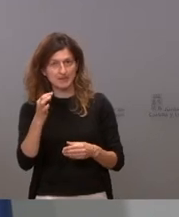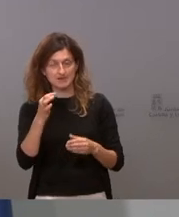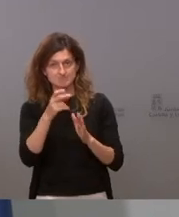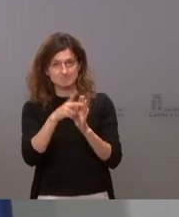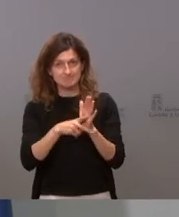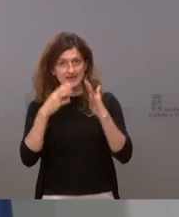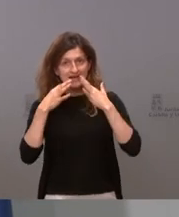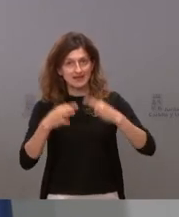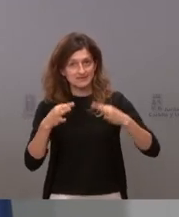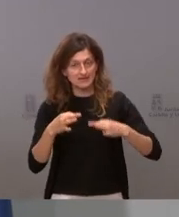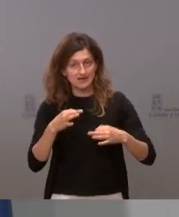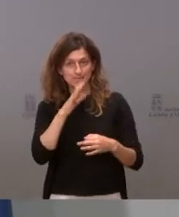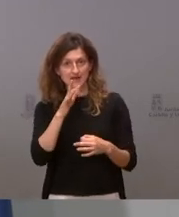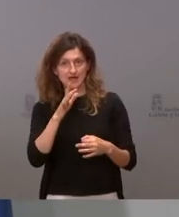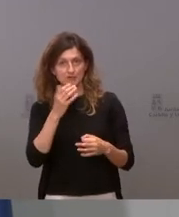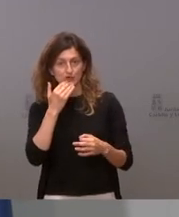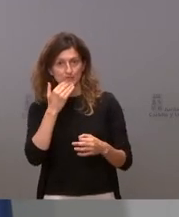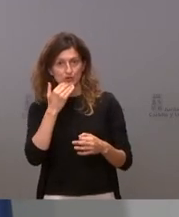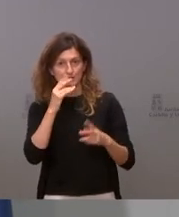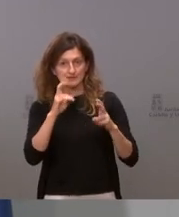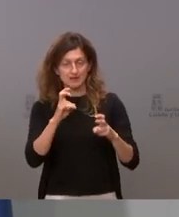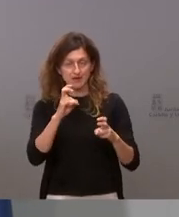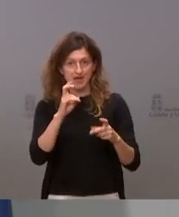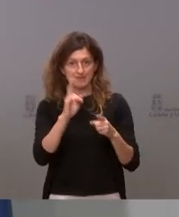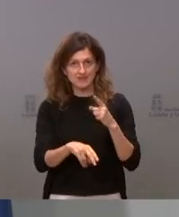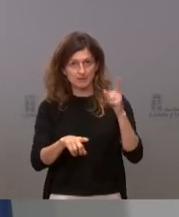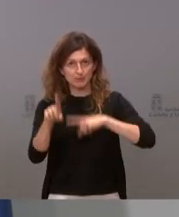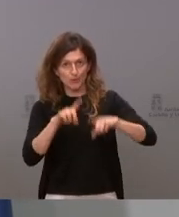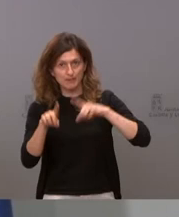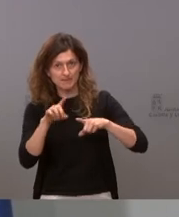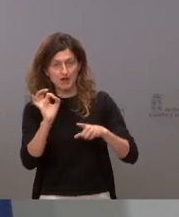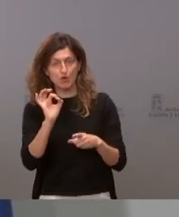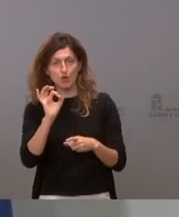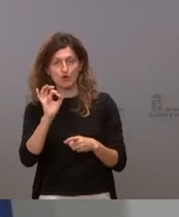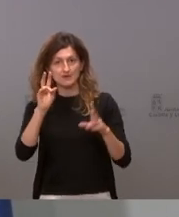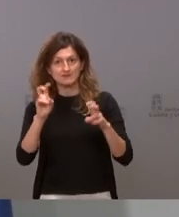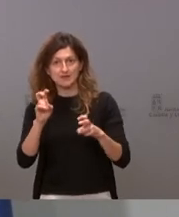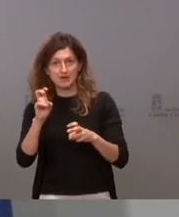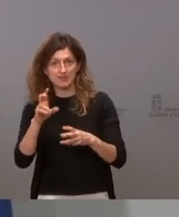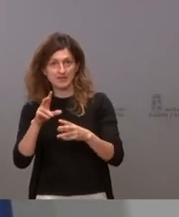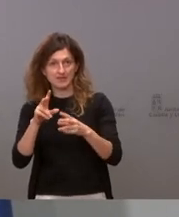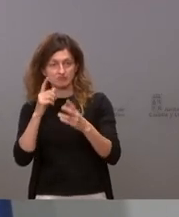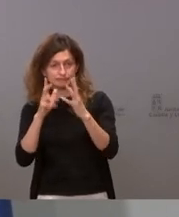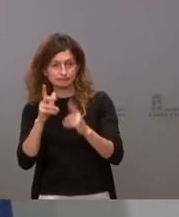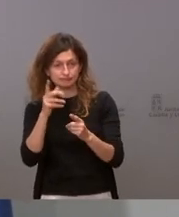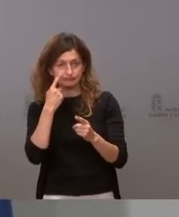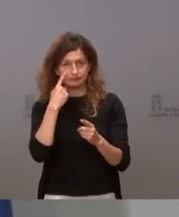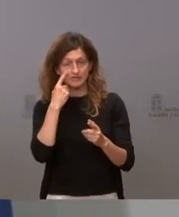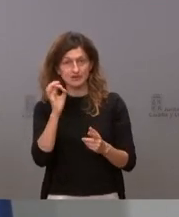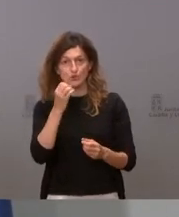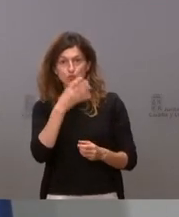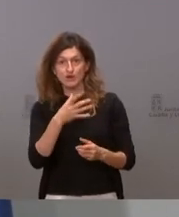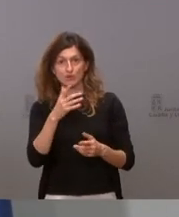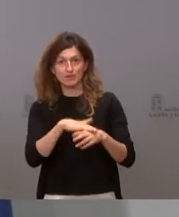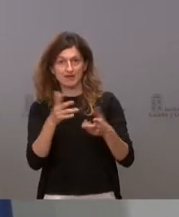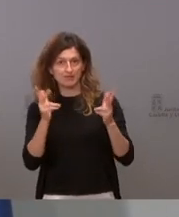para evitar la judicialización o los problemas o tener que recurrir al comité de garantías creo que eso es bueno para la democracia es